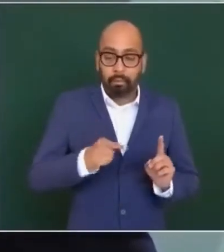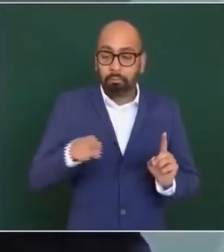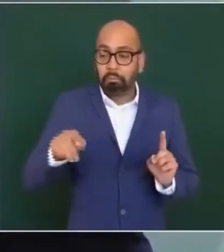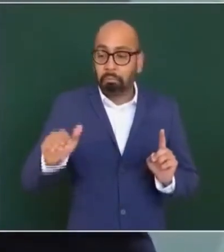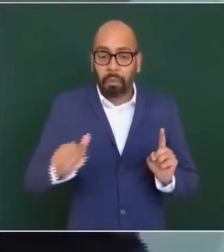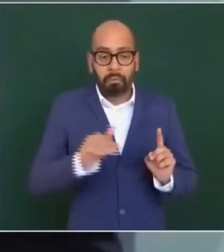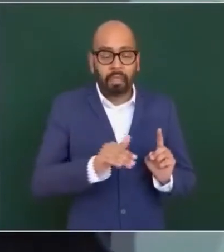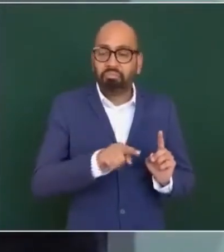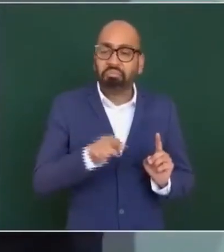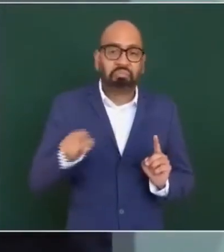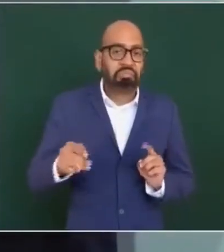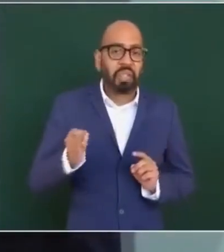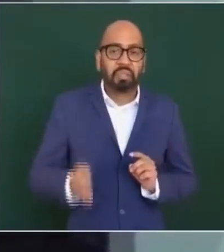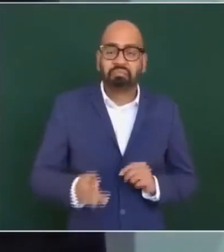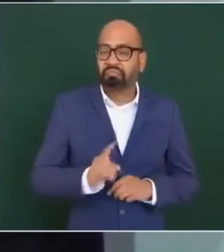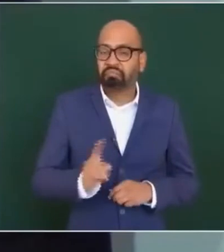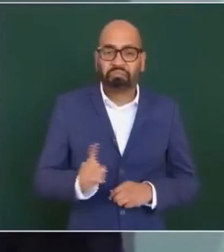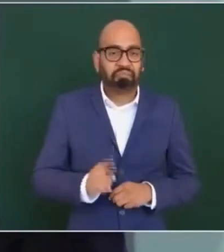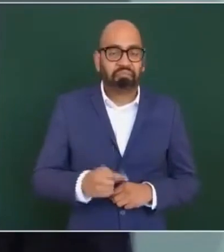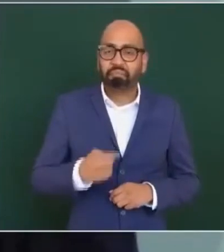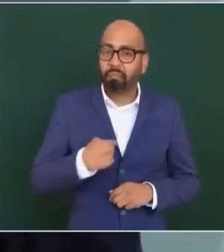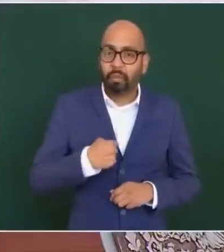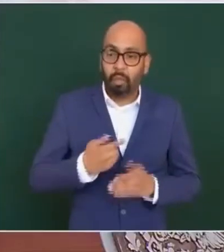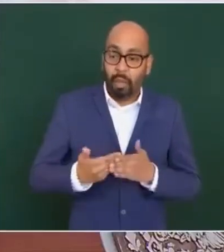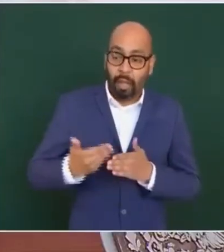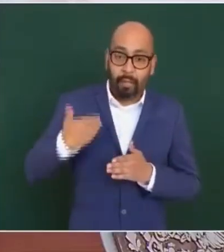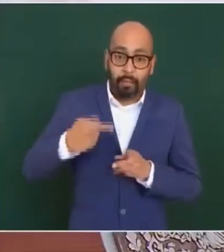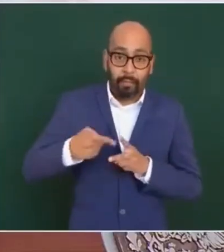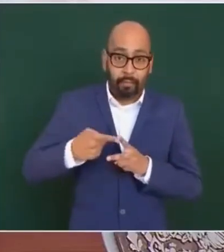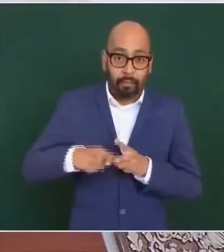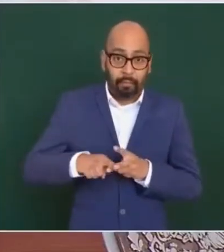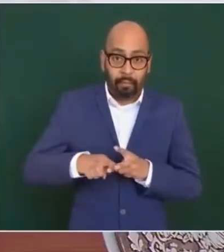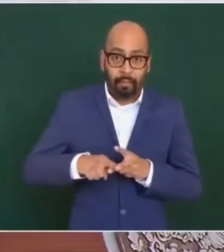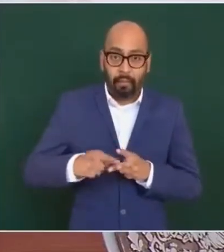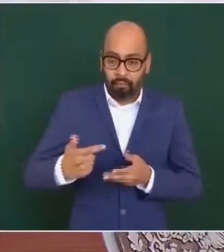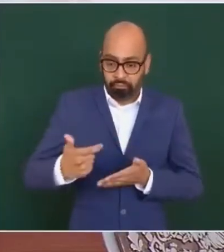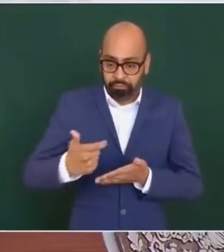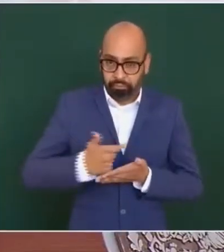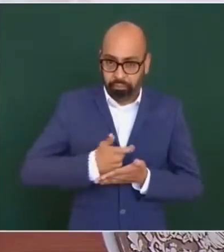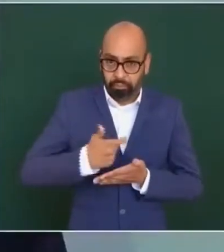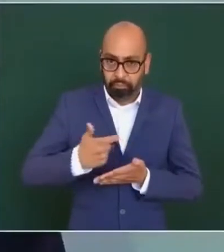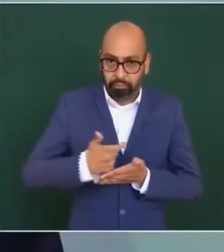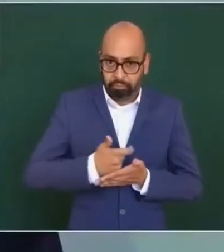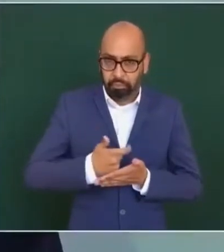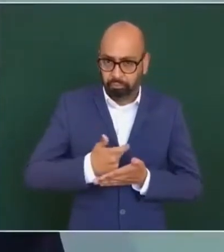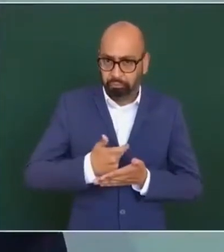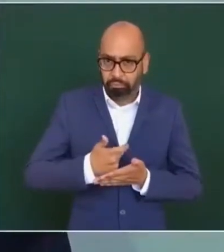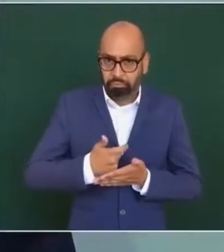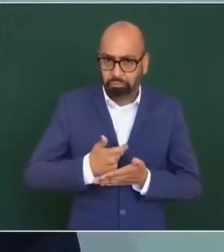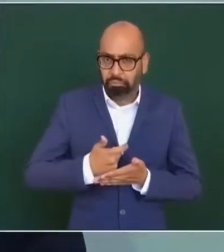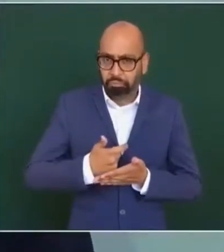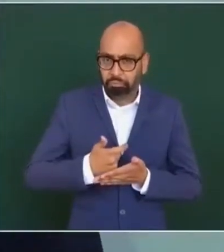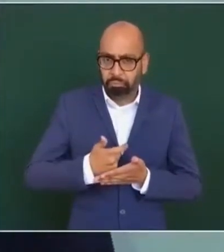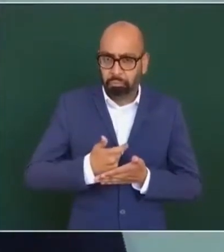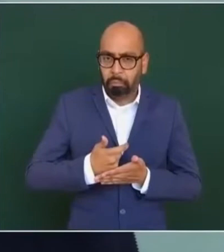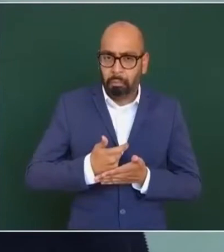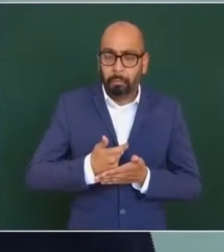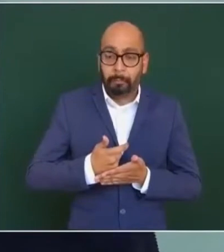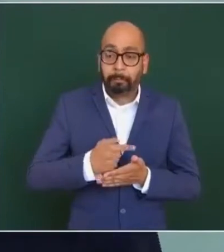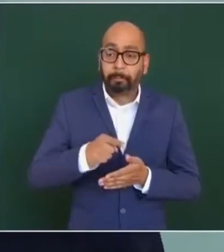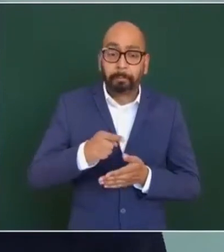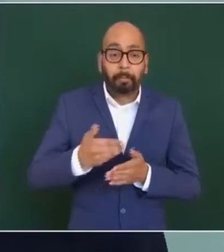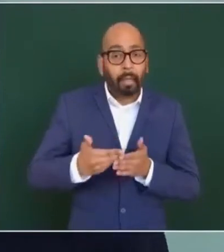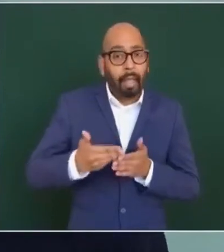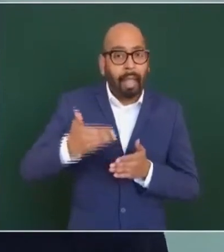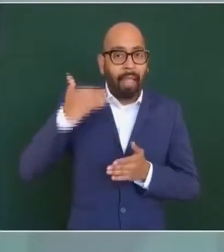Yo entré ganando y sigo ganando menos de la mitad de lo que